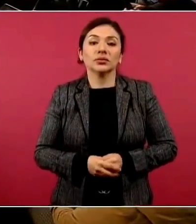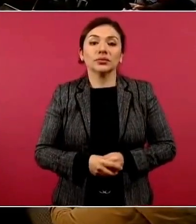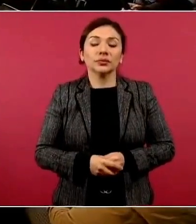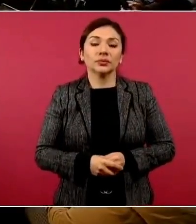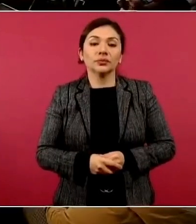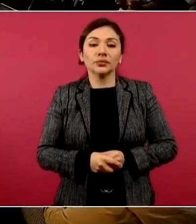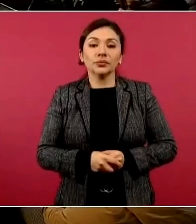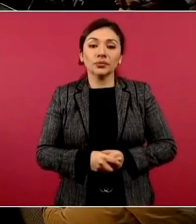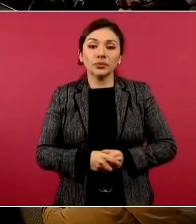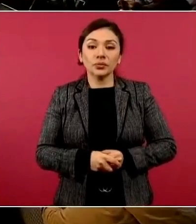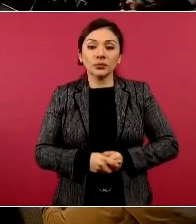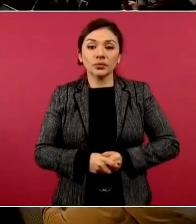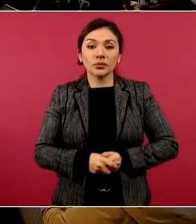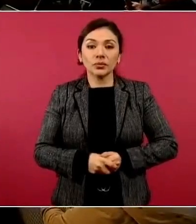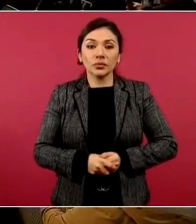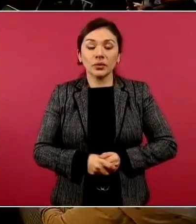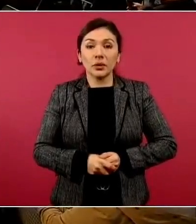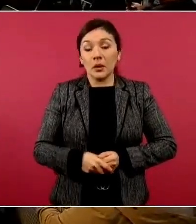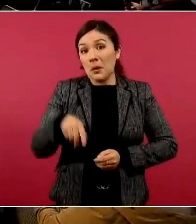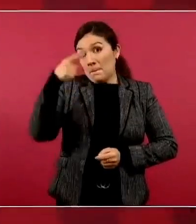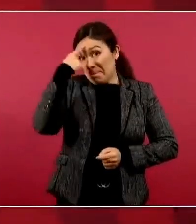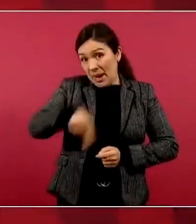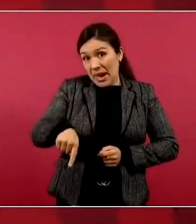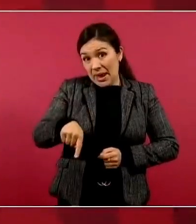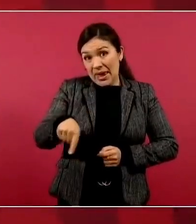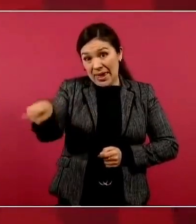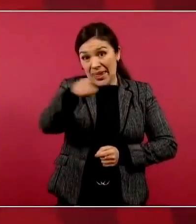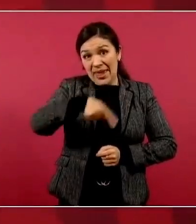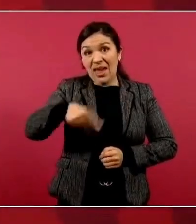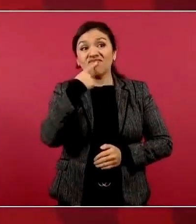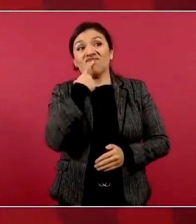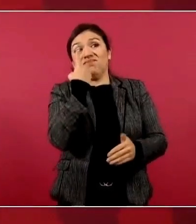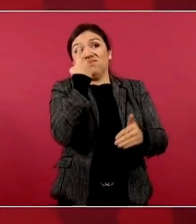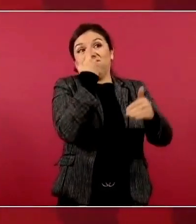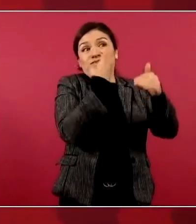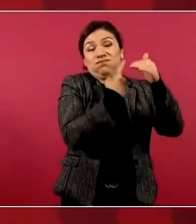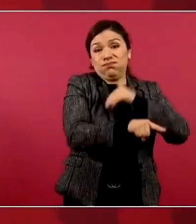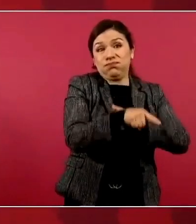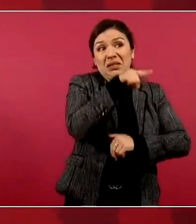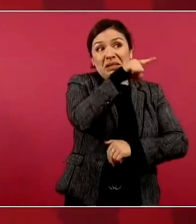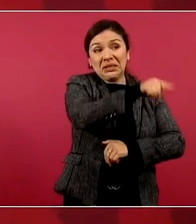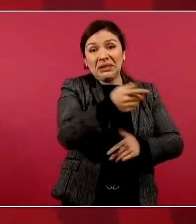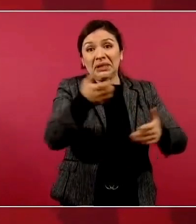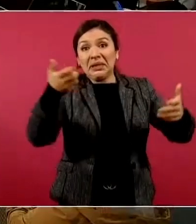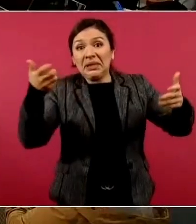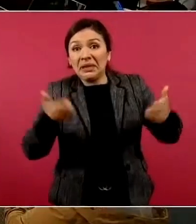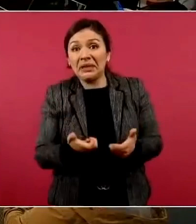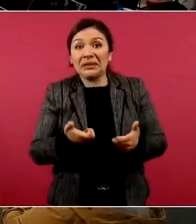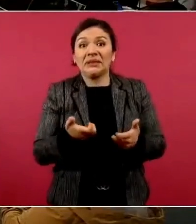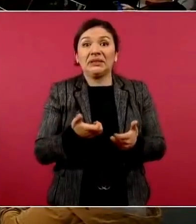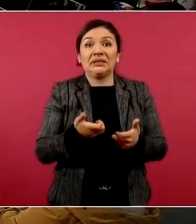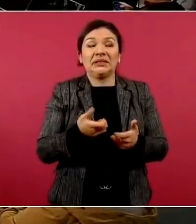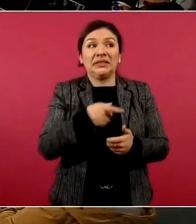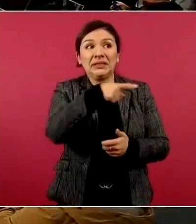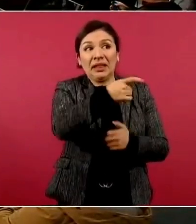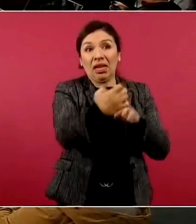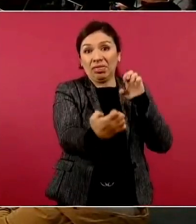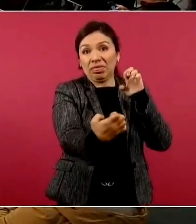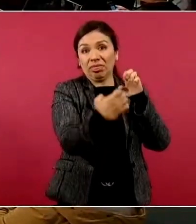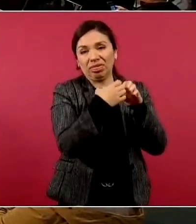No es para que los denuncien los que fueron timados,